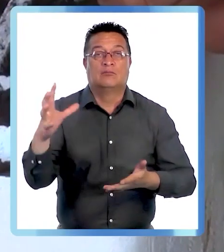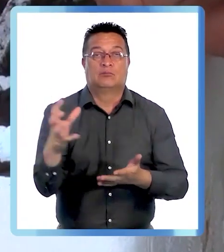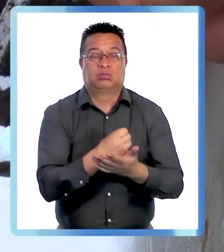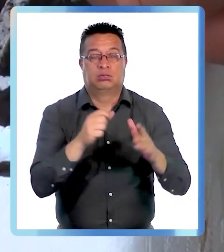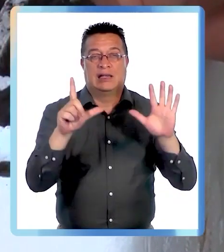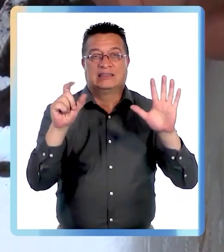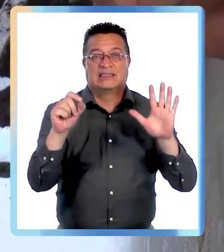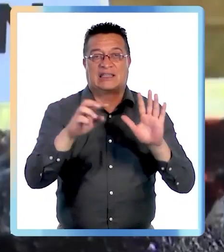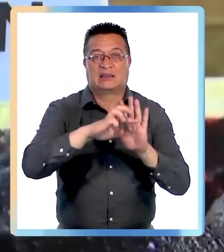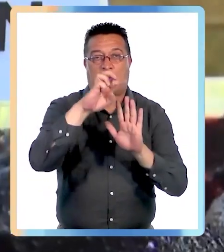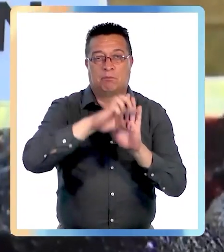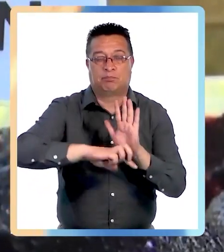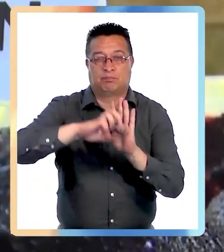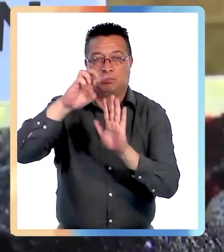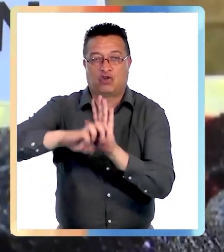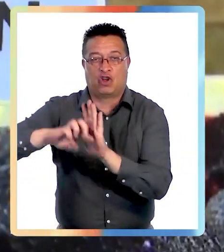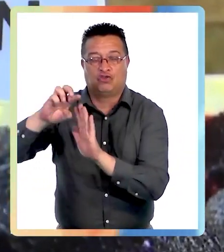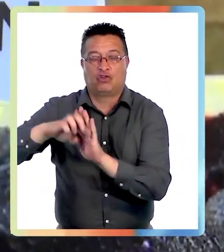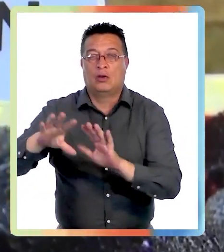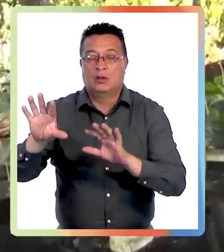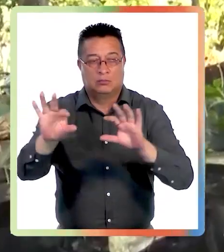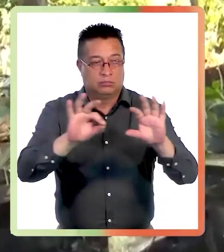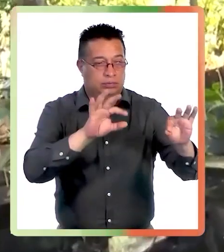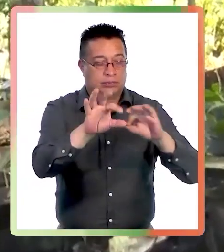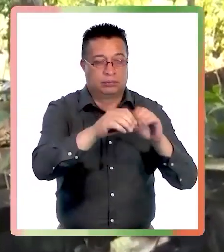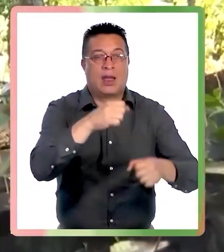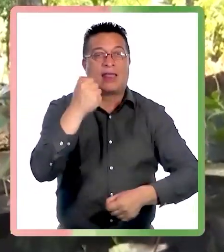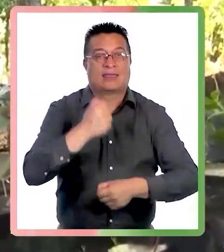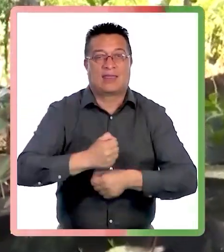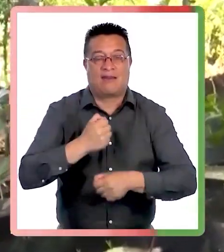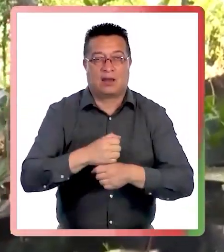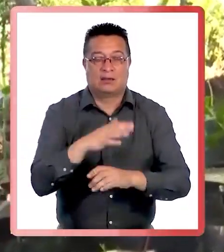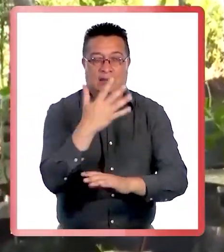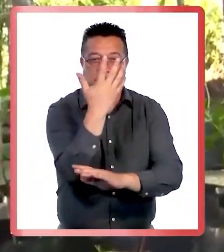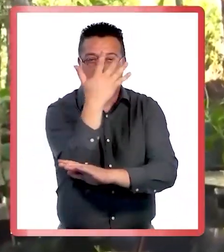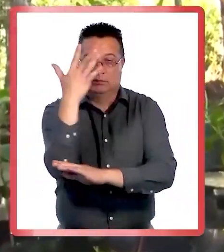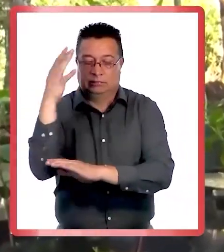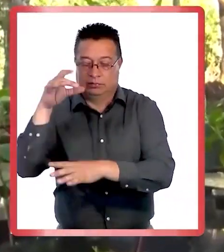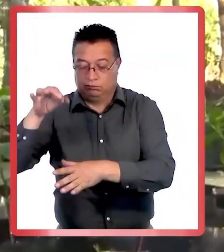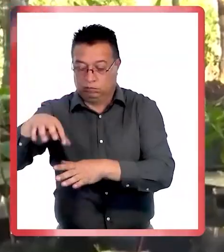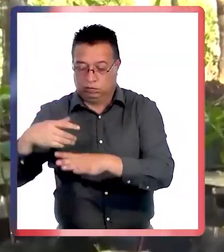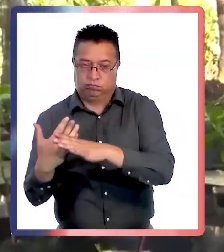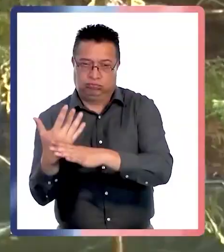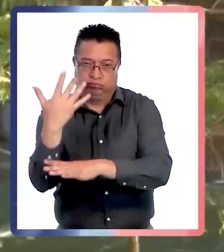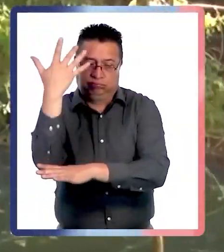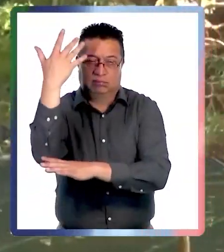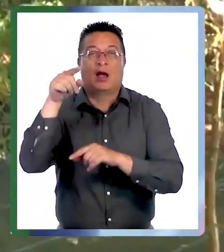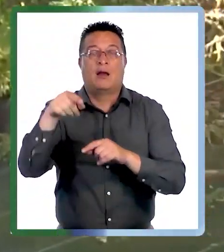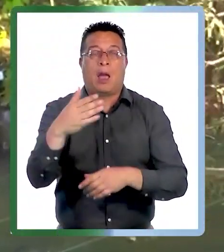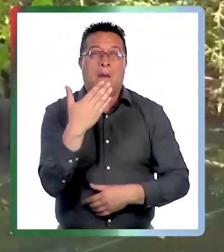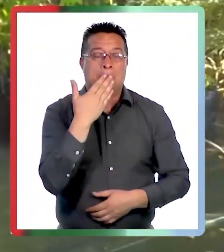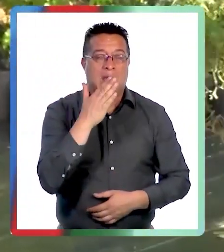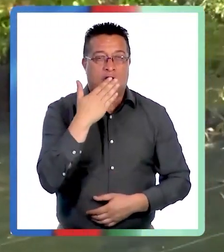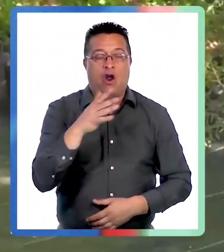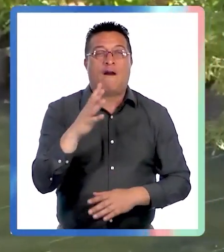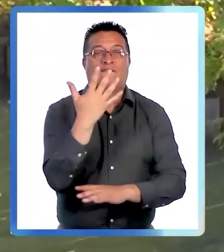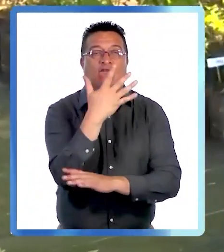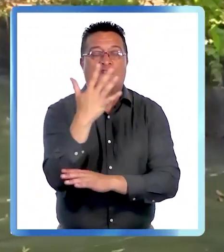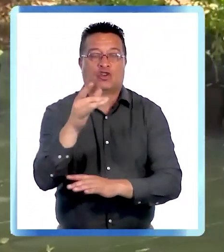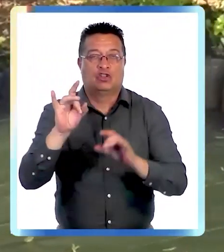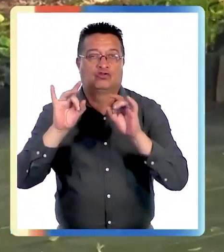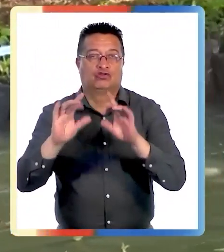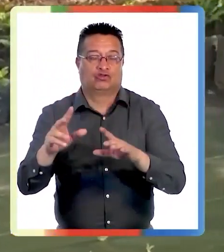70 proyectos que han sido seleccionados para trabajar en la forestación, protección y mejoramiento del bosque